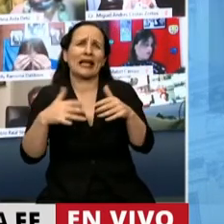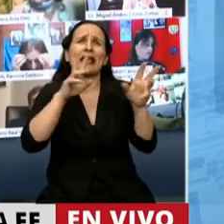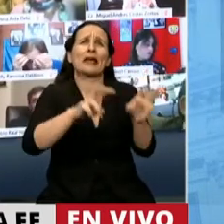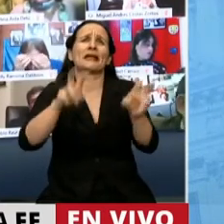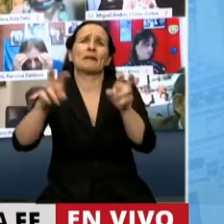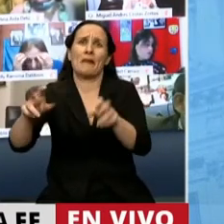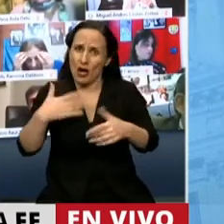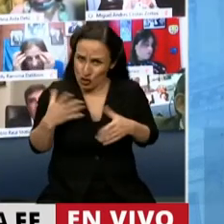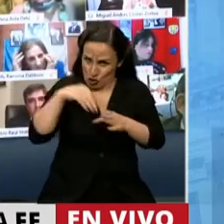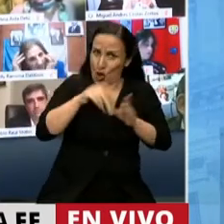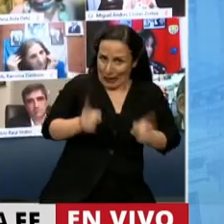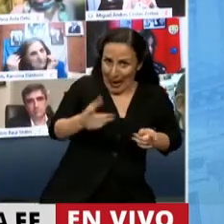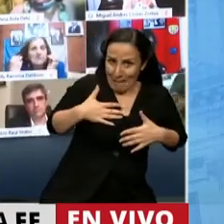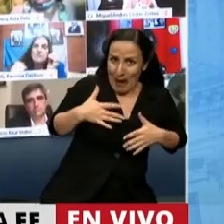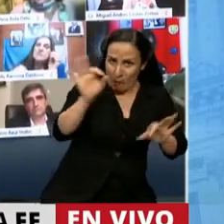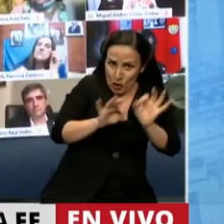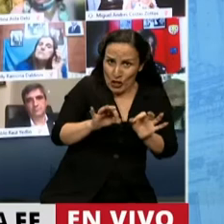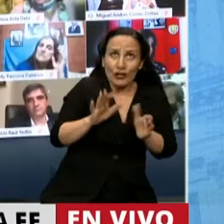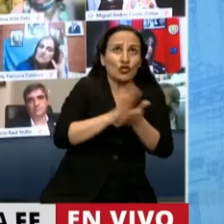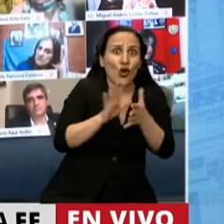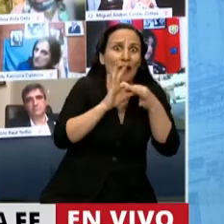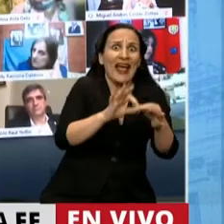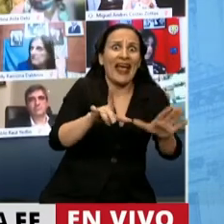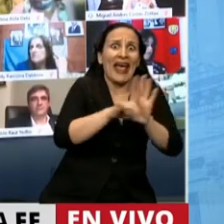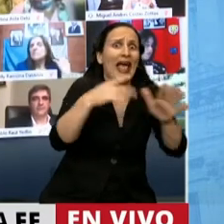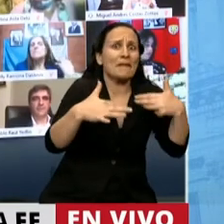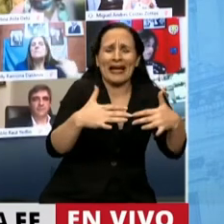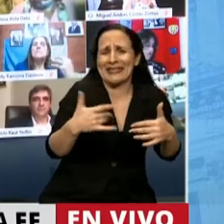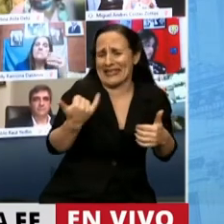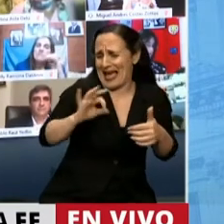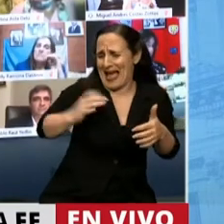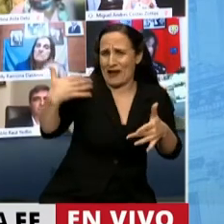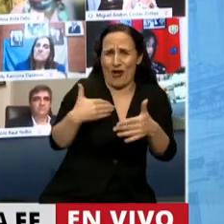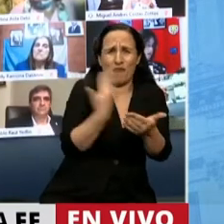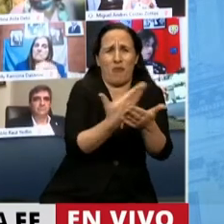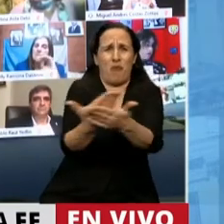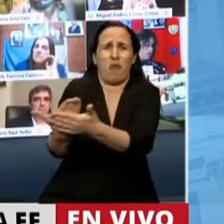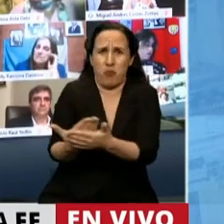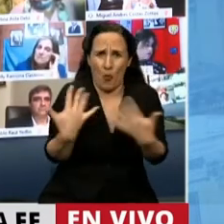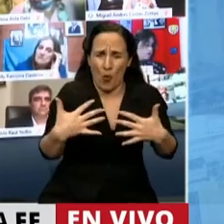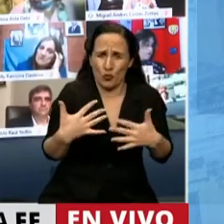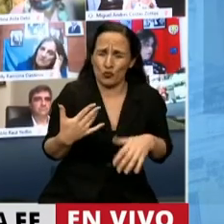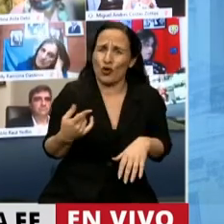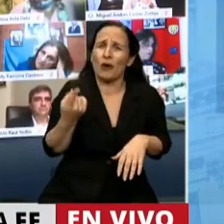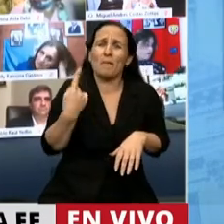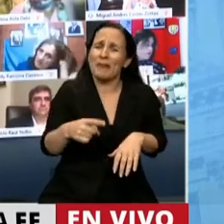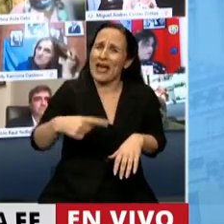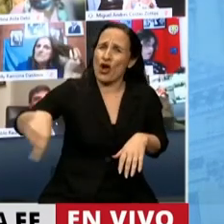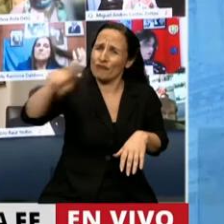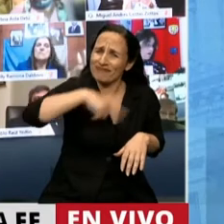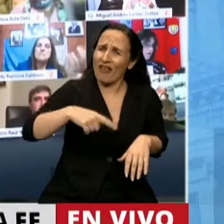tengo muchos proyectos de emergencias presentados a lo largo de estos años, pero somos muy